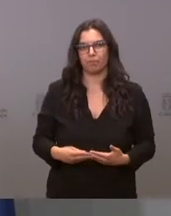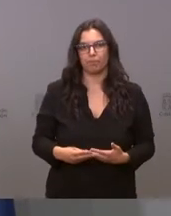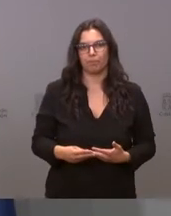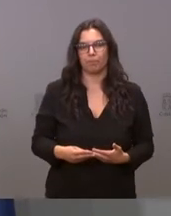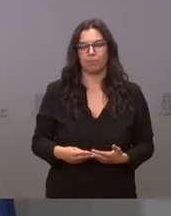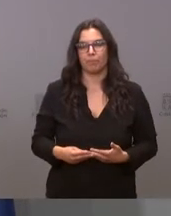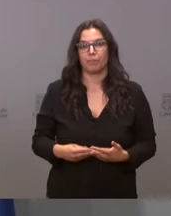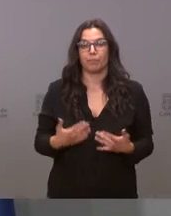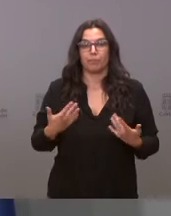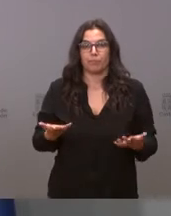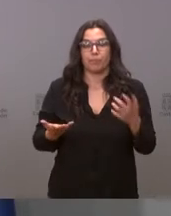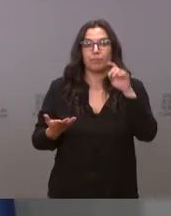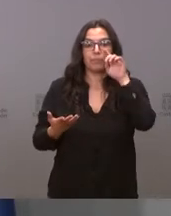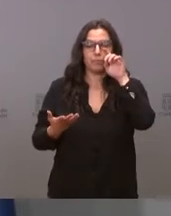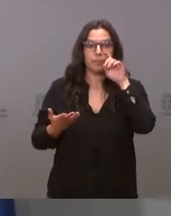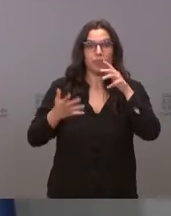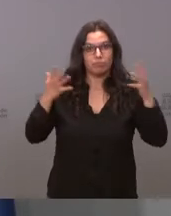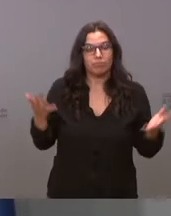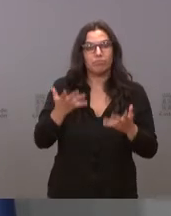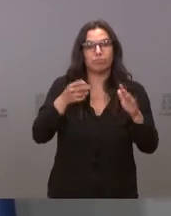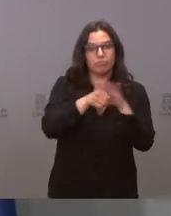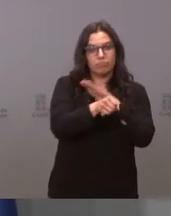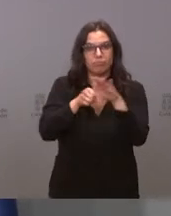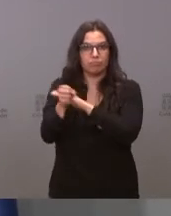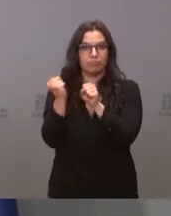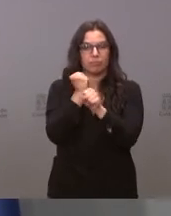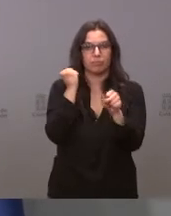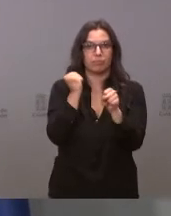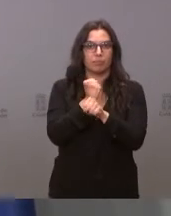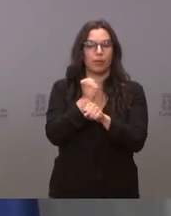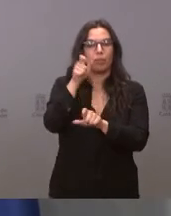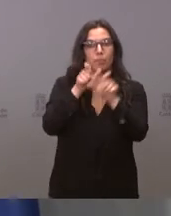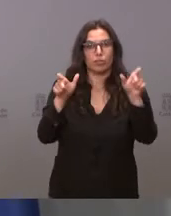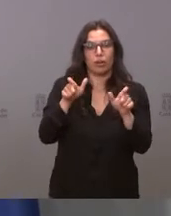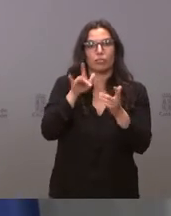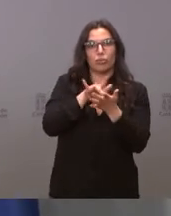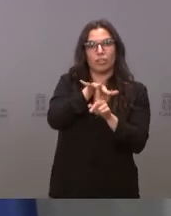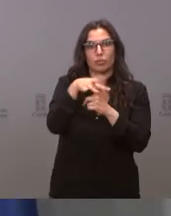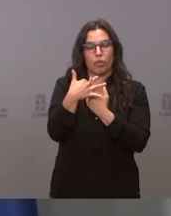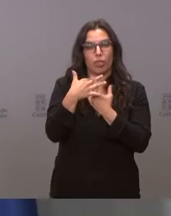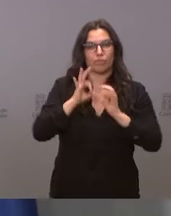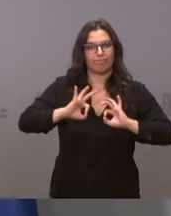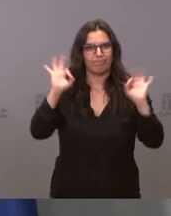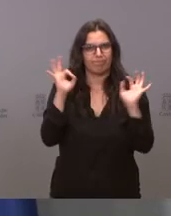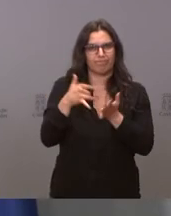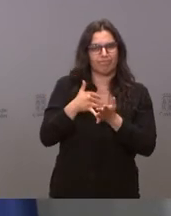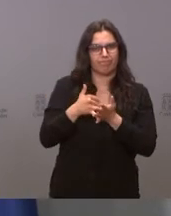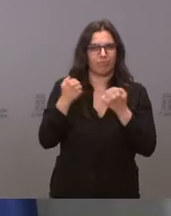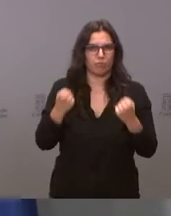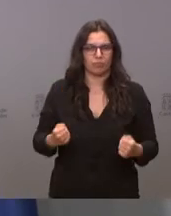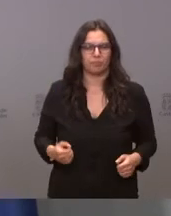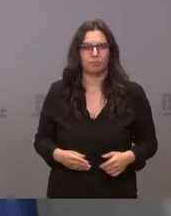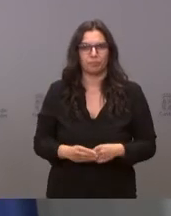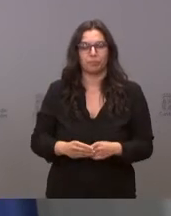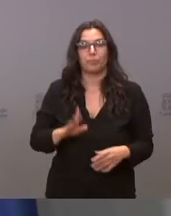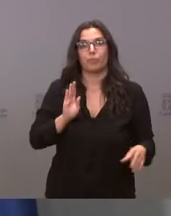De este modo, se favorece el acceso al empleo de personas que se encuentran en situación de especial vulnerabilidad. Estas